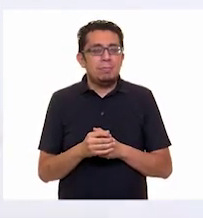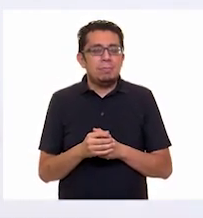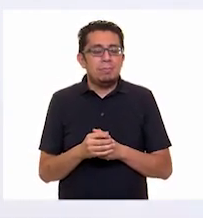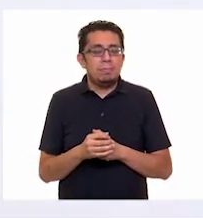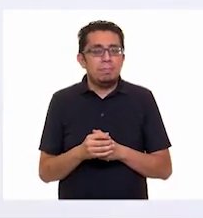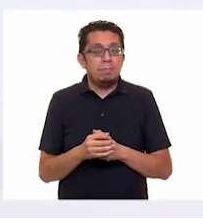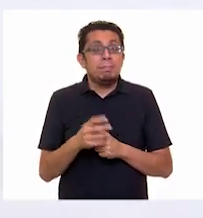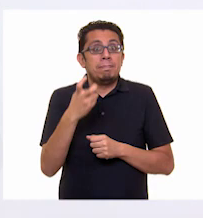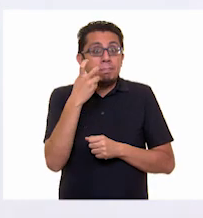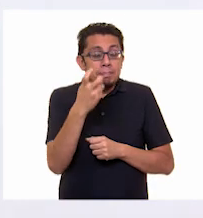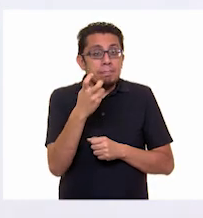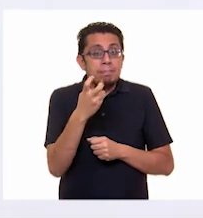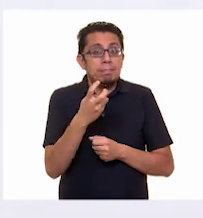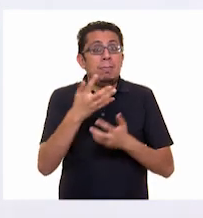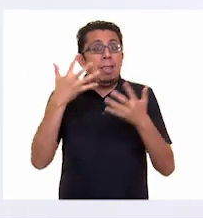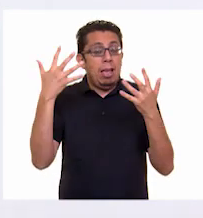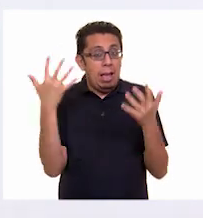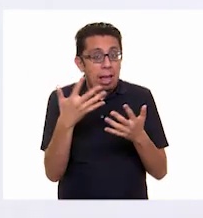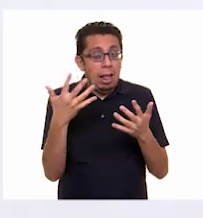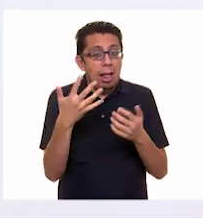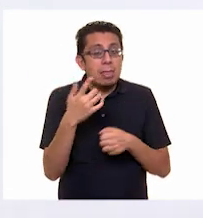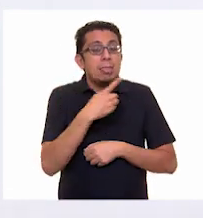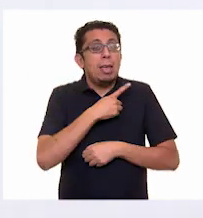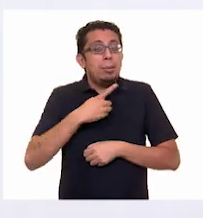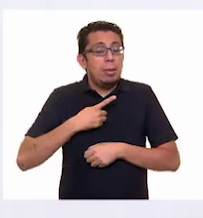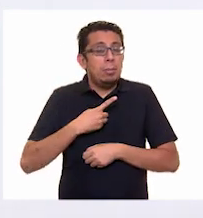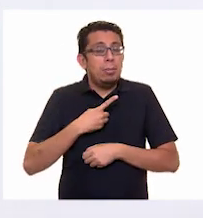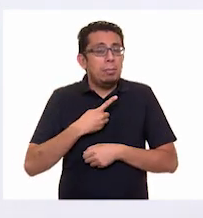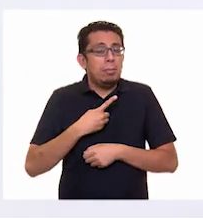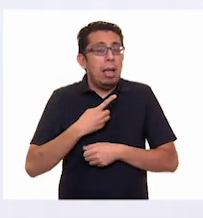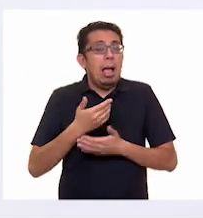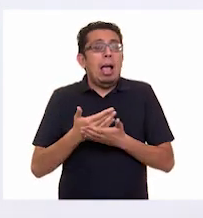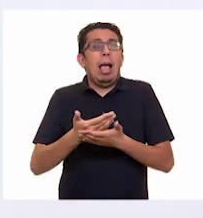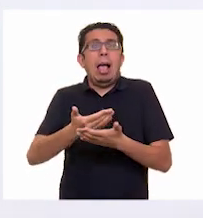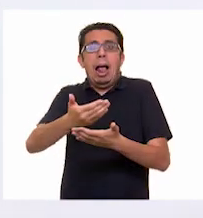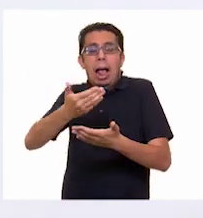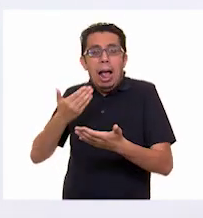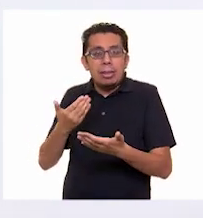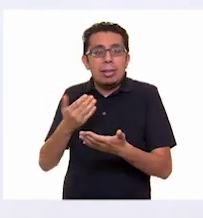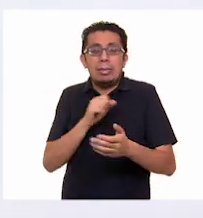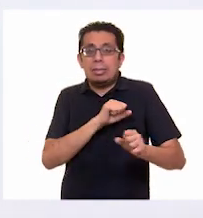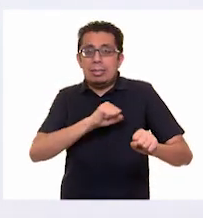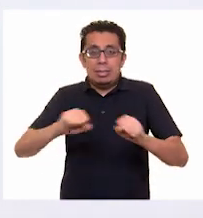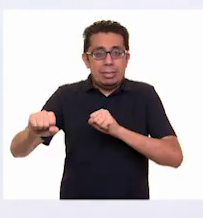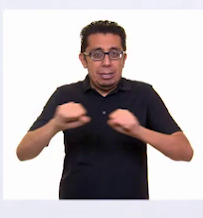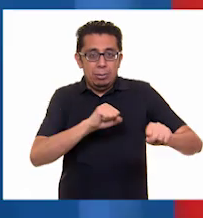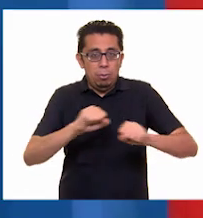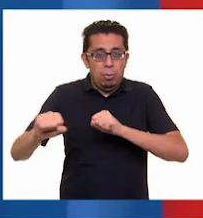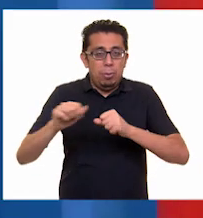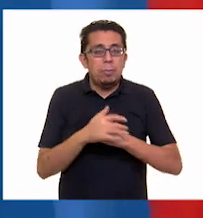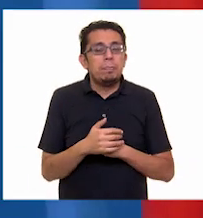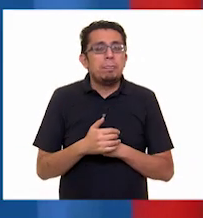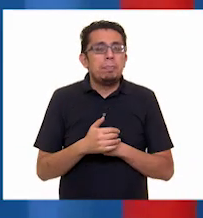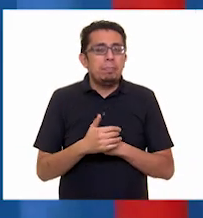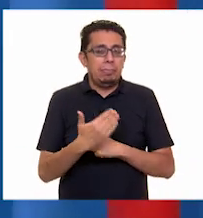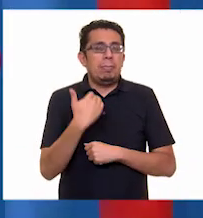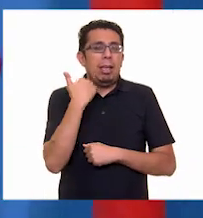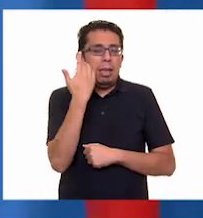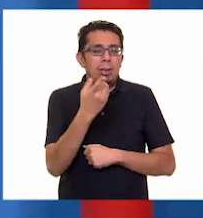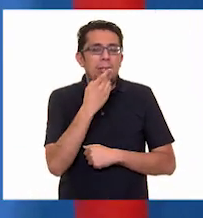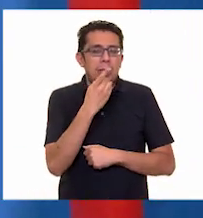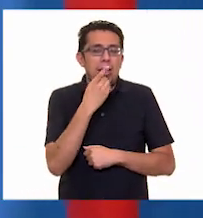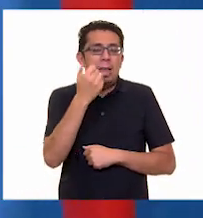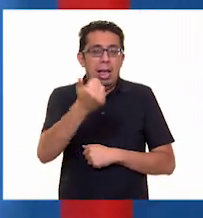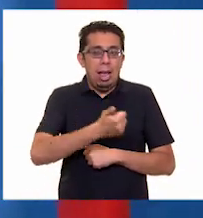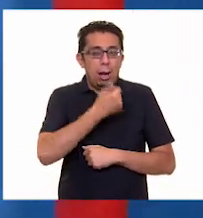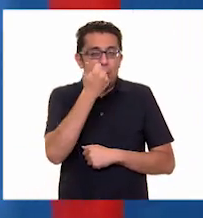sería una acción que tenemos que hacer antes de un sismo. Quiero comentarles a los alumnos y a